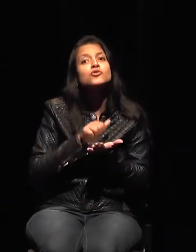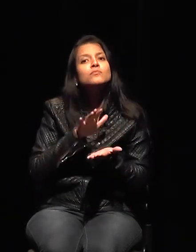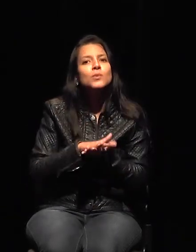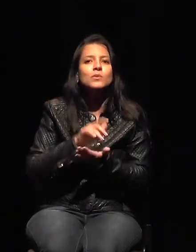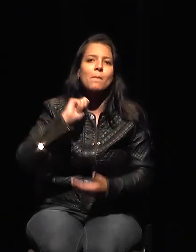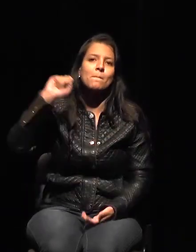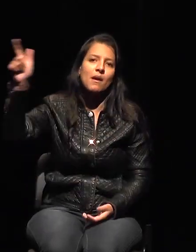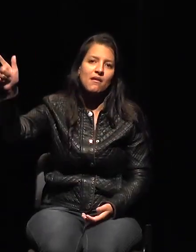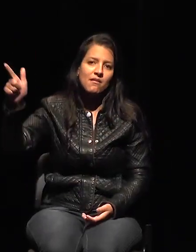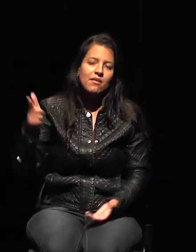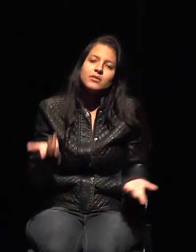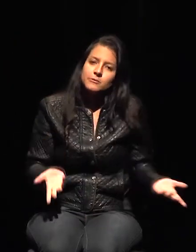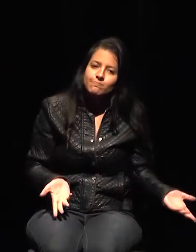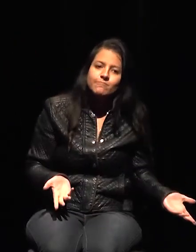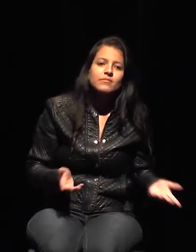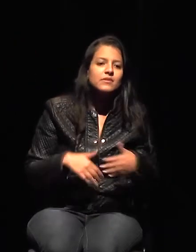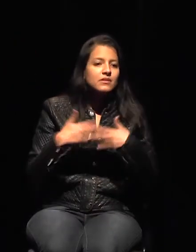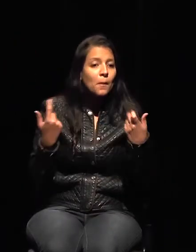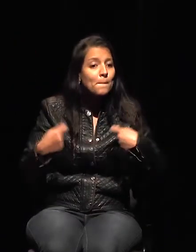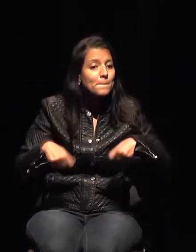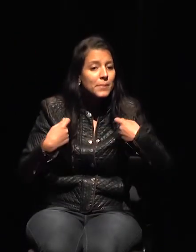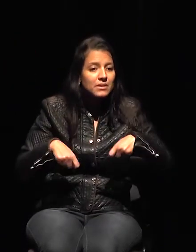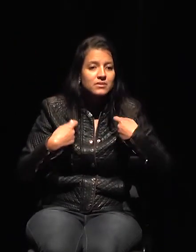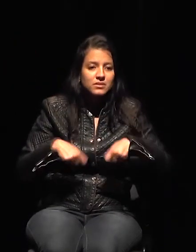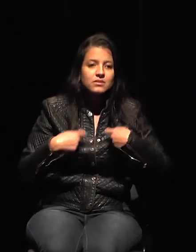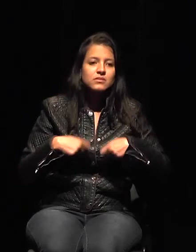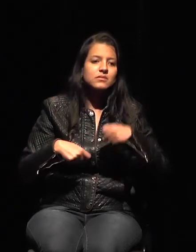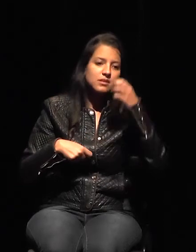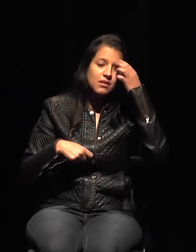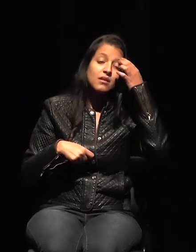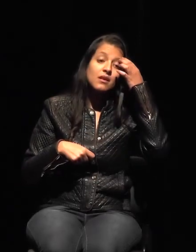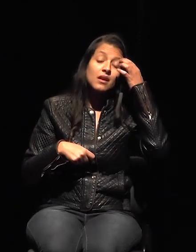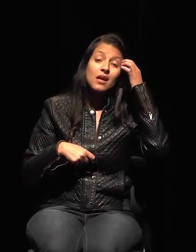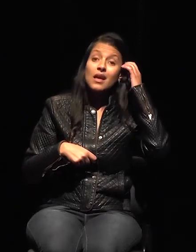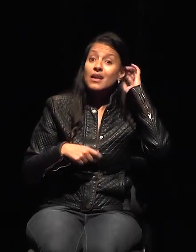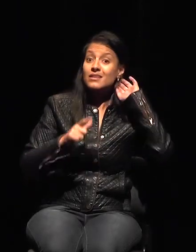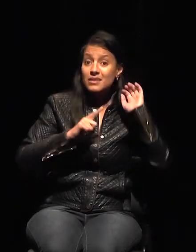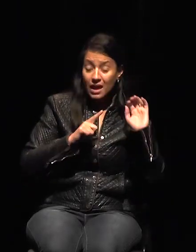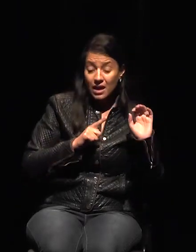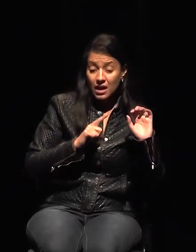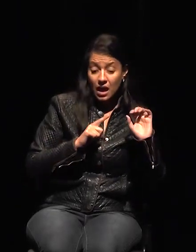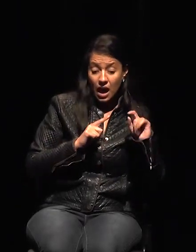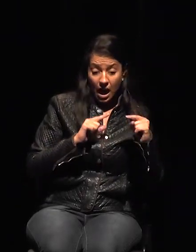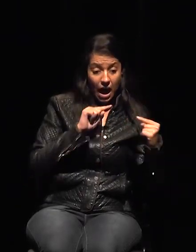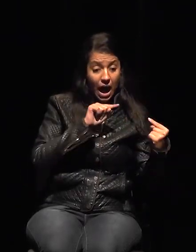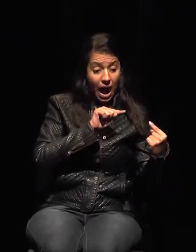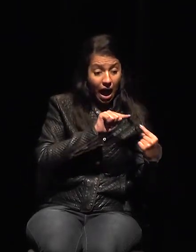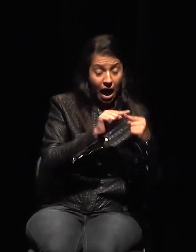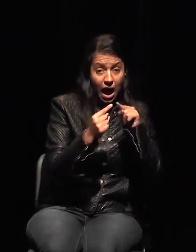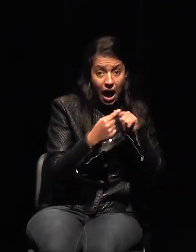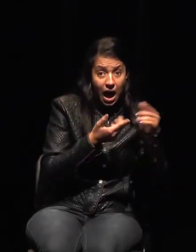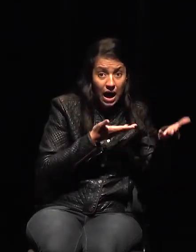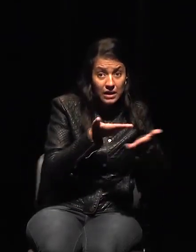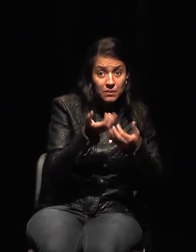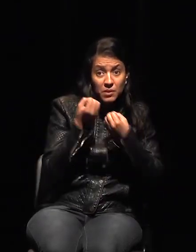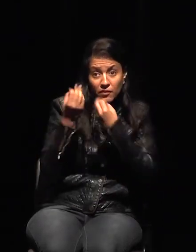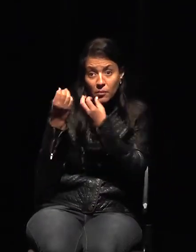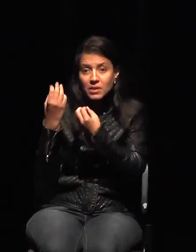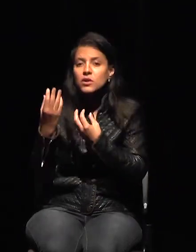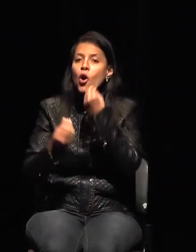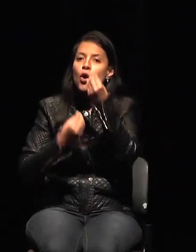Y cuando hablo de estar alineados, hay que entender cómo vamos a actuar para que podamos